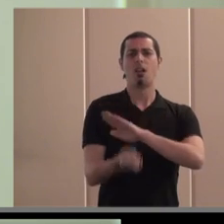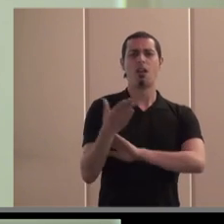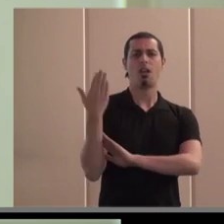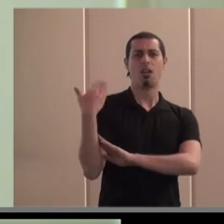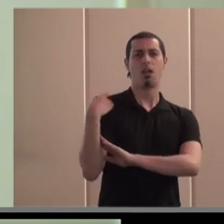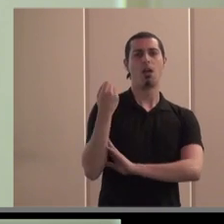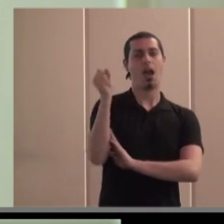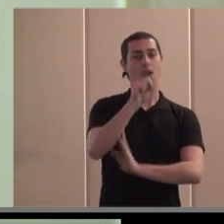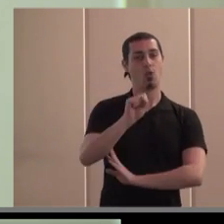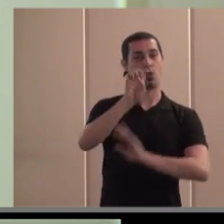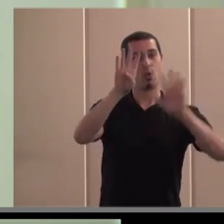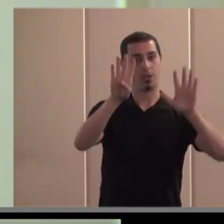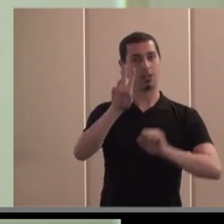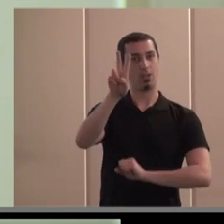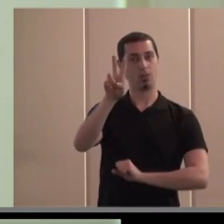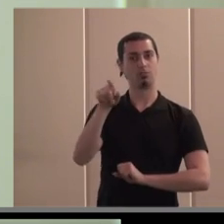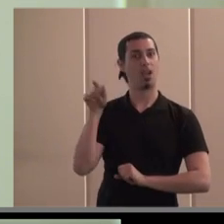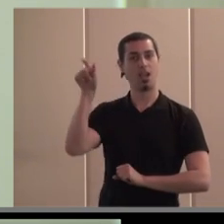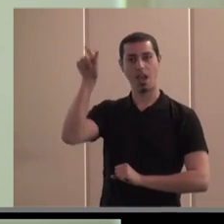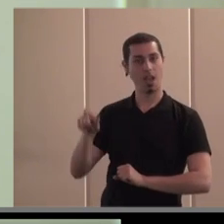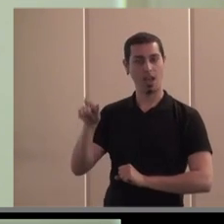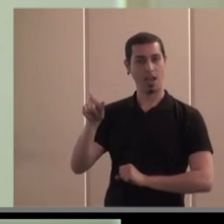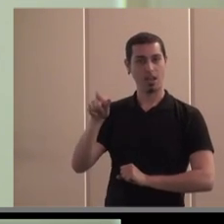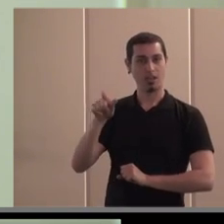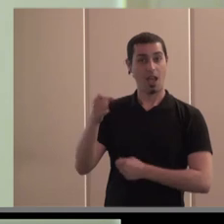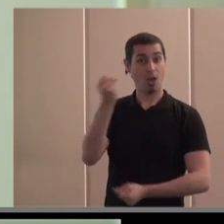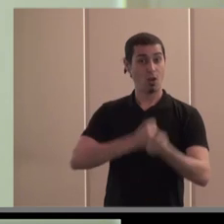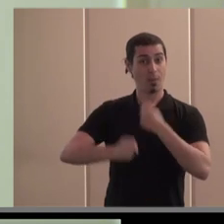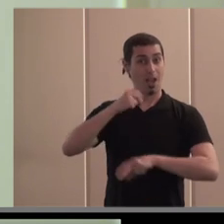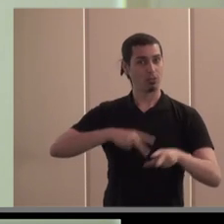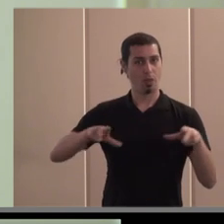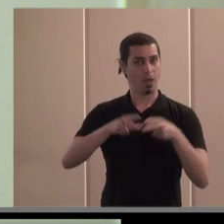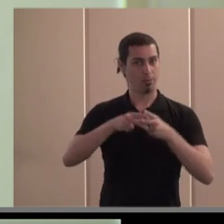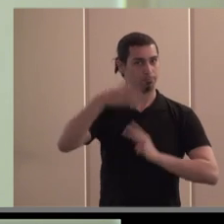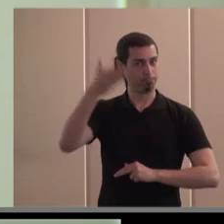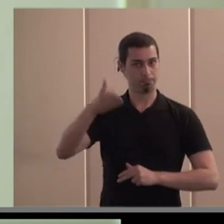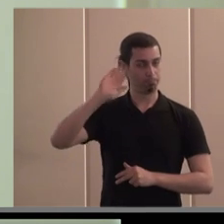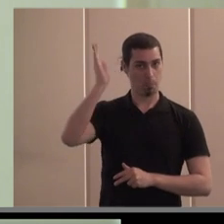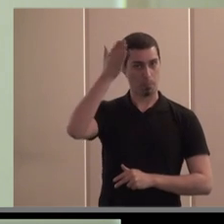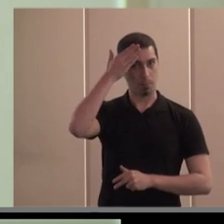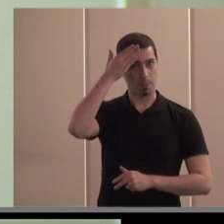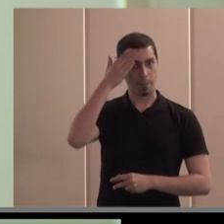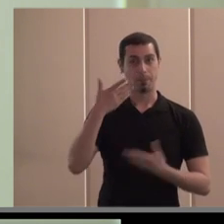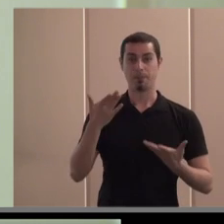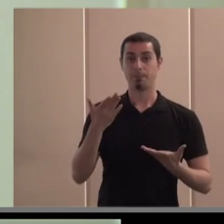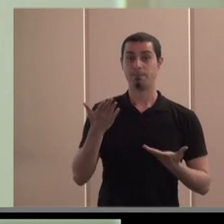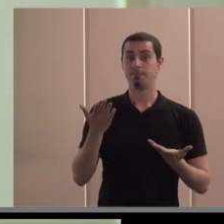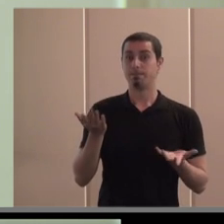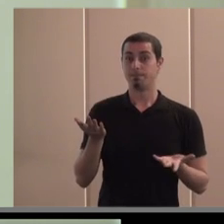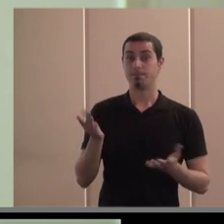92, básicamente es la patronal de la economía social, y como tal, pues